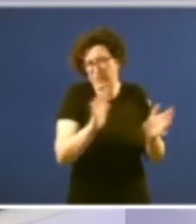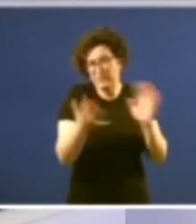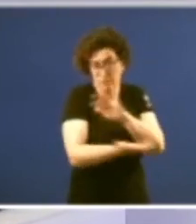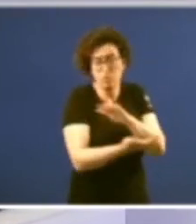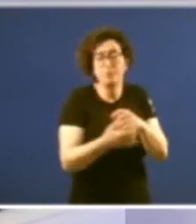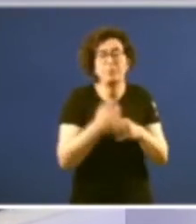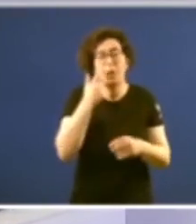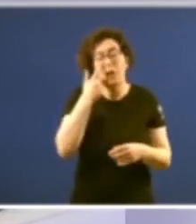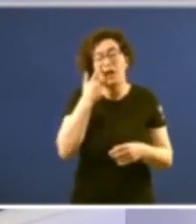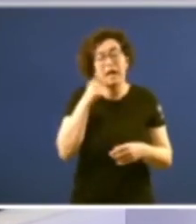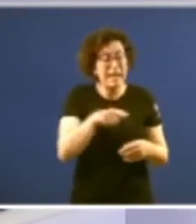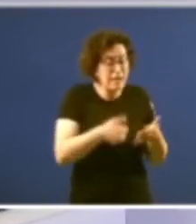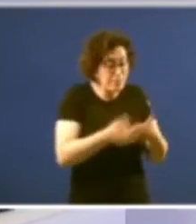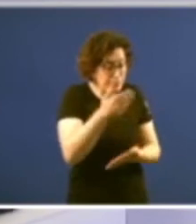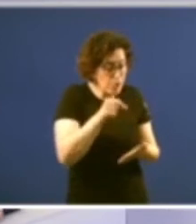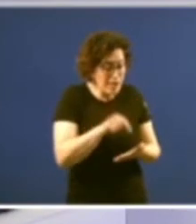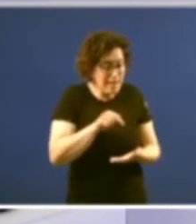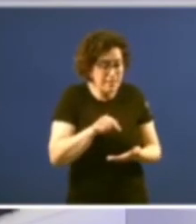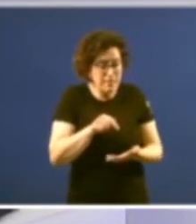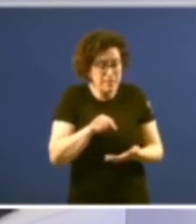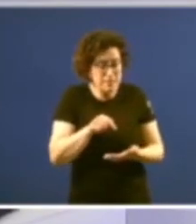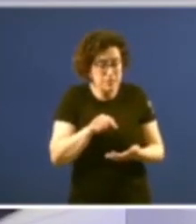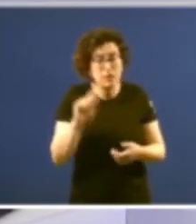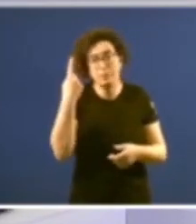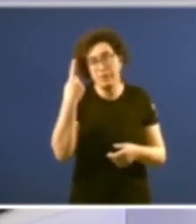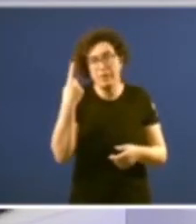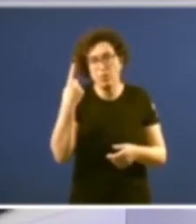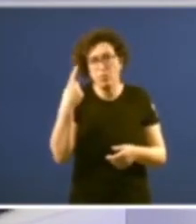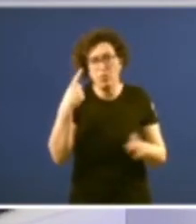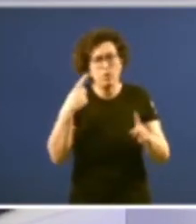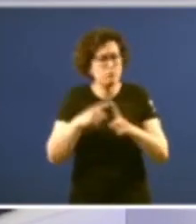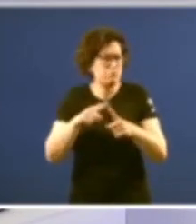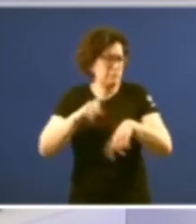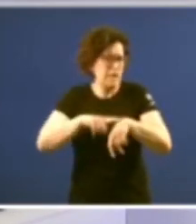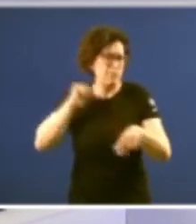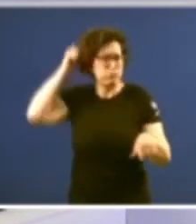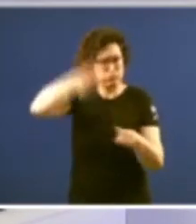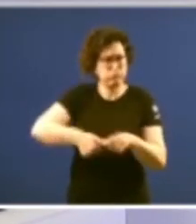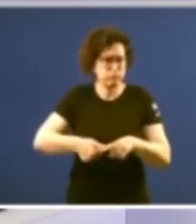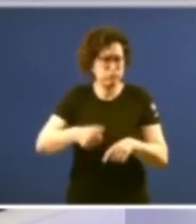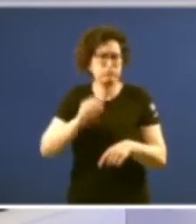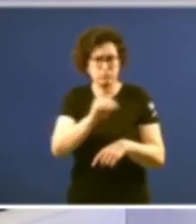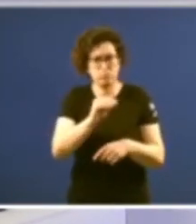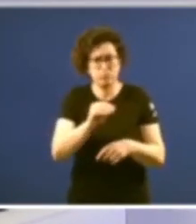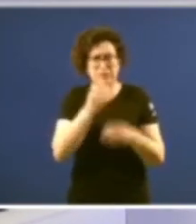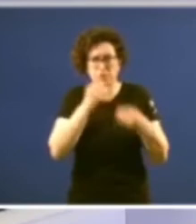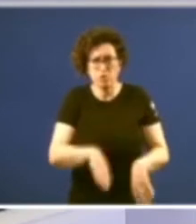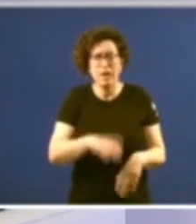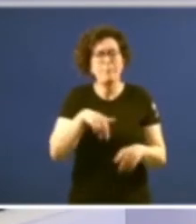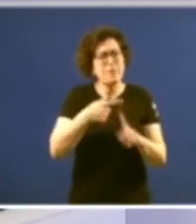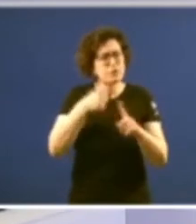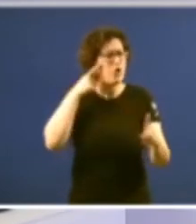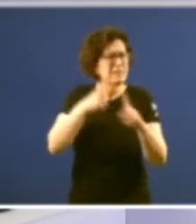eran xornais con unha bueno en primer lugar de longa trayectoria e con unha clara vocación informativa